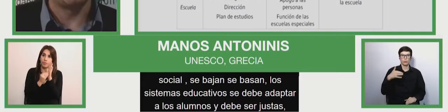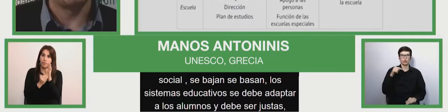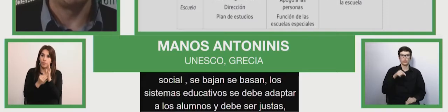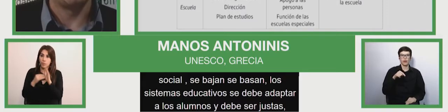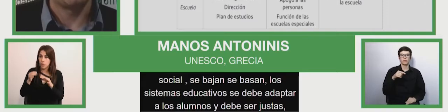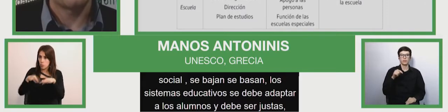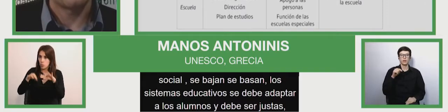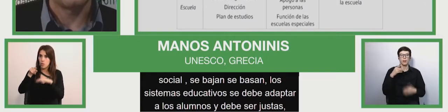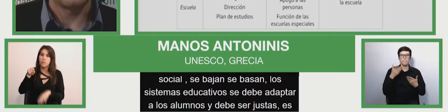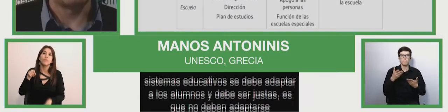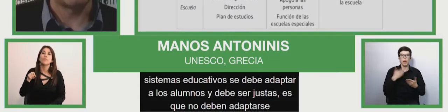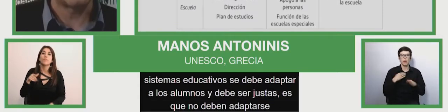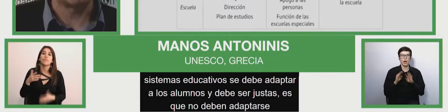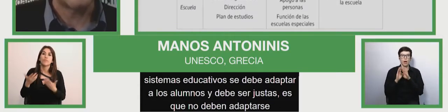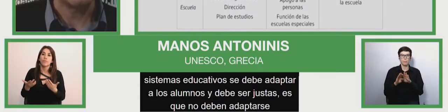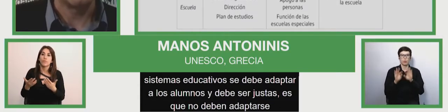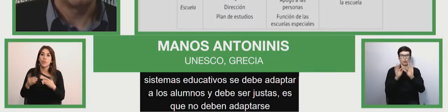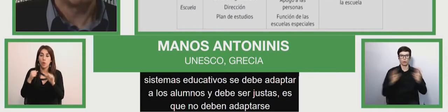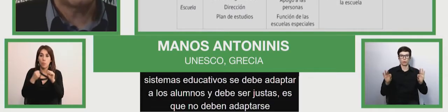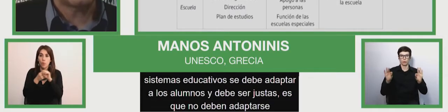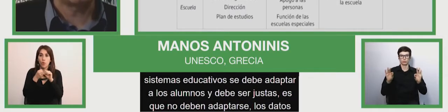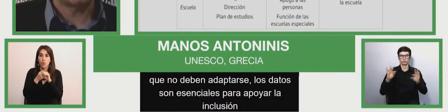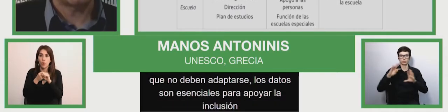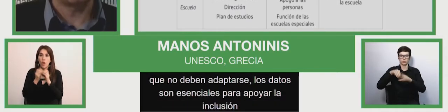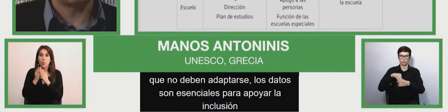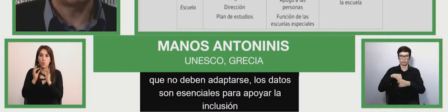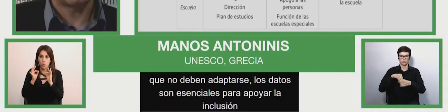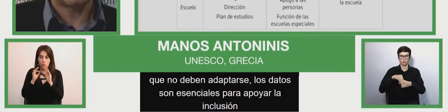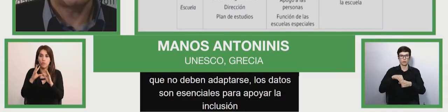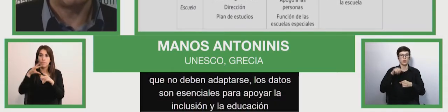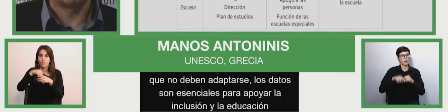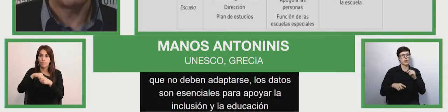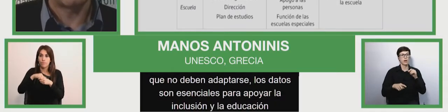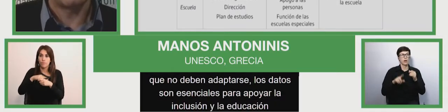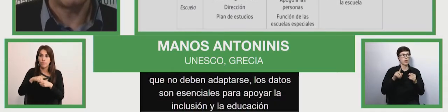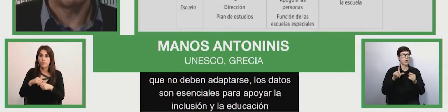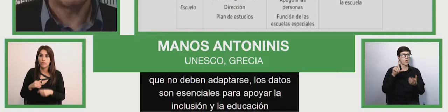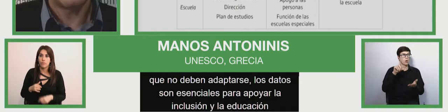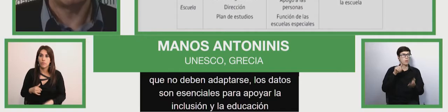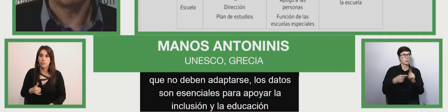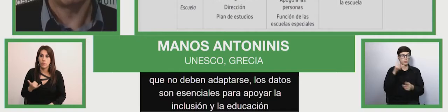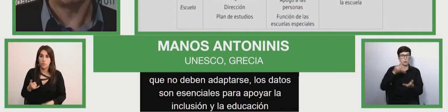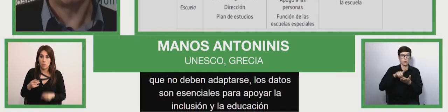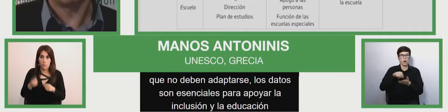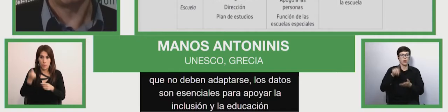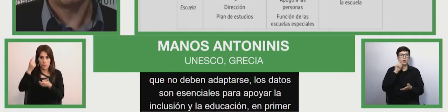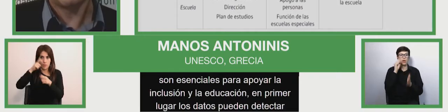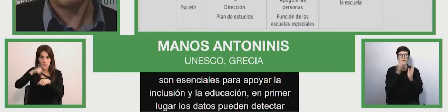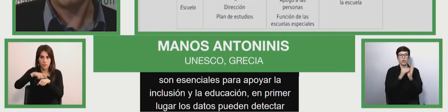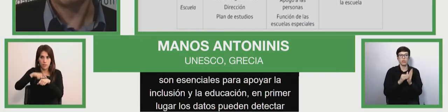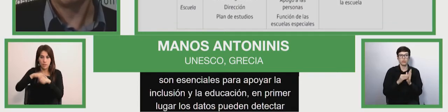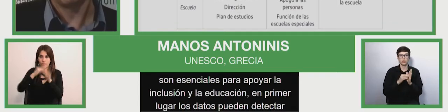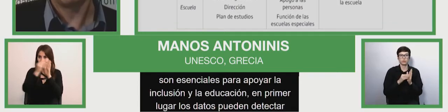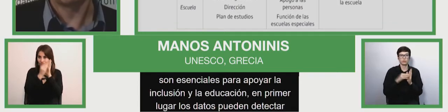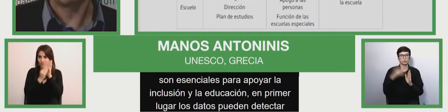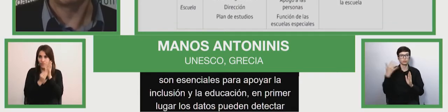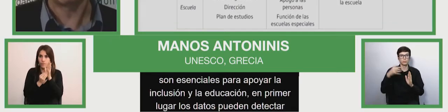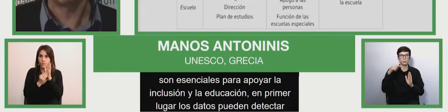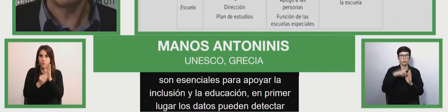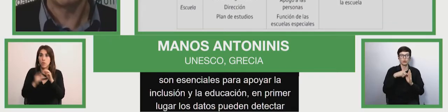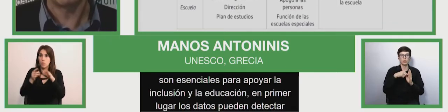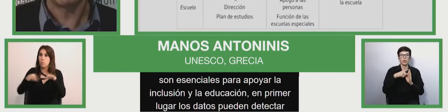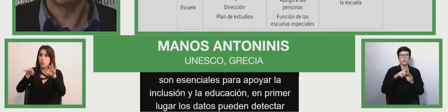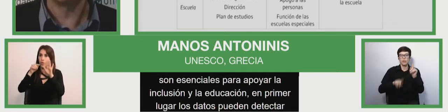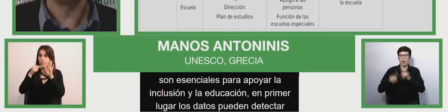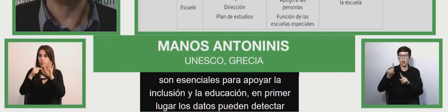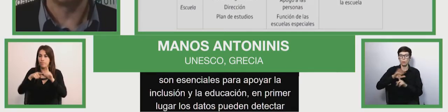educación. En primer lugar, los datos pueden detectar a los que corren el riesgo de quedar rezagados y determinar